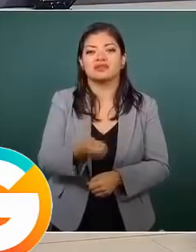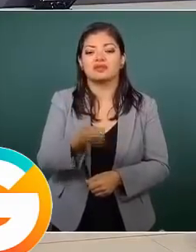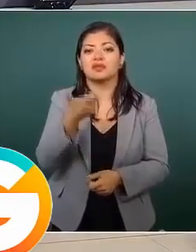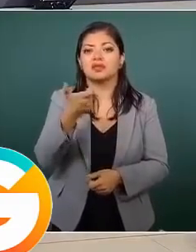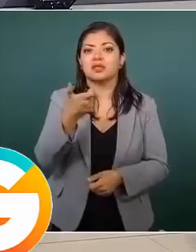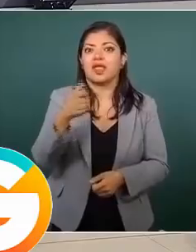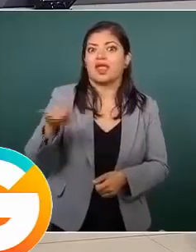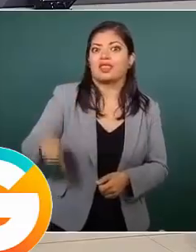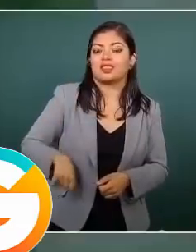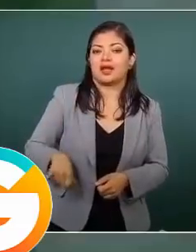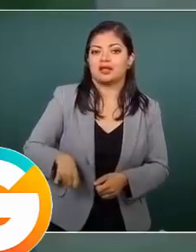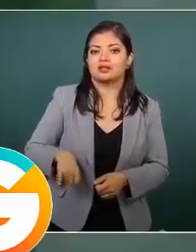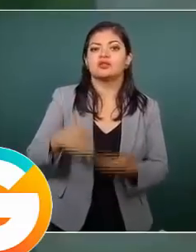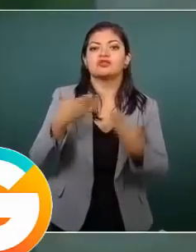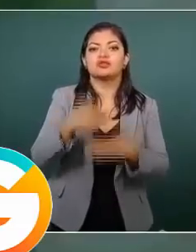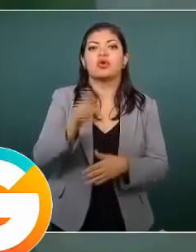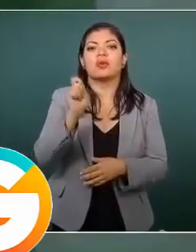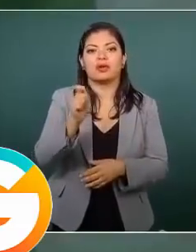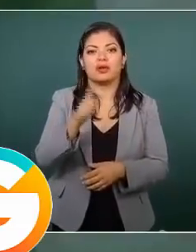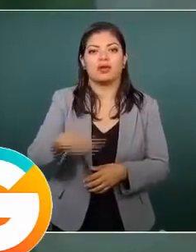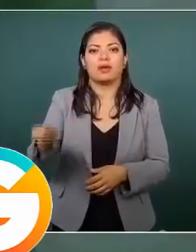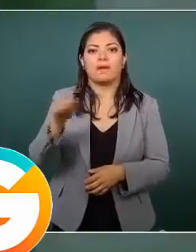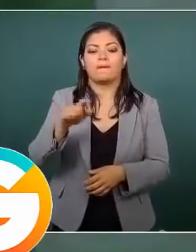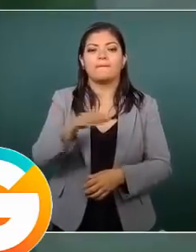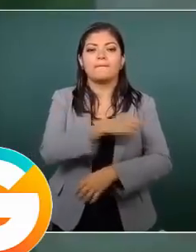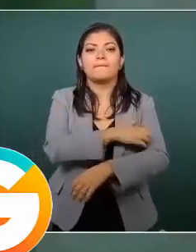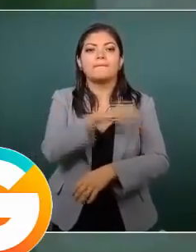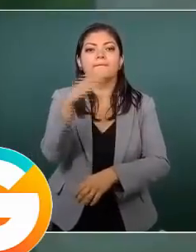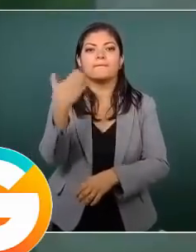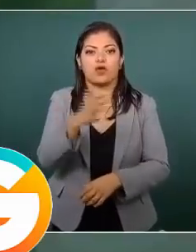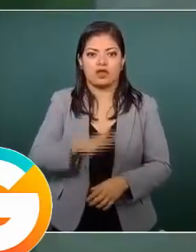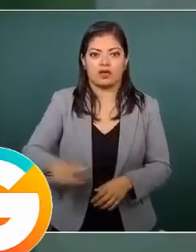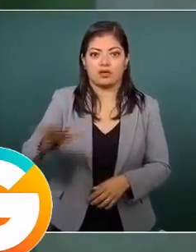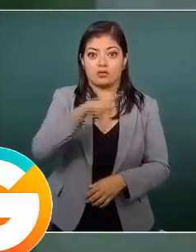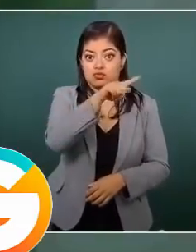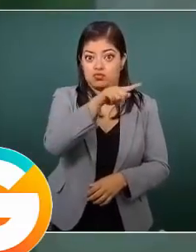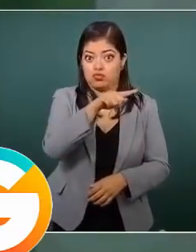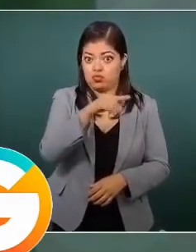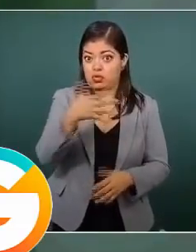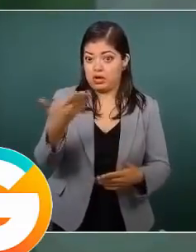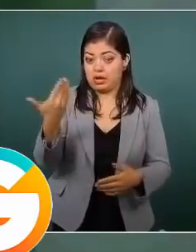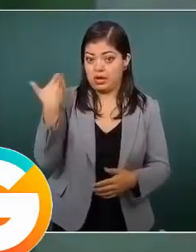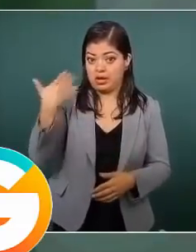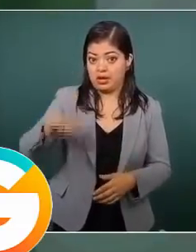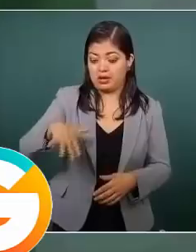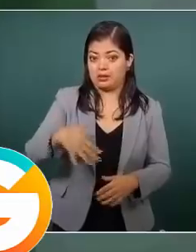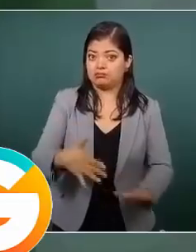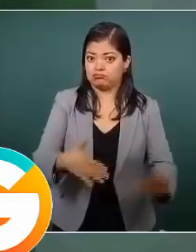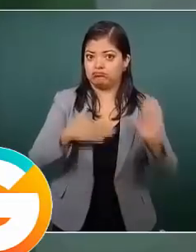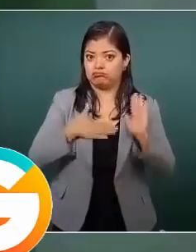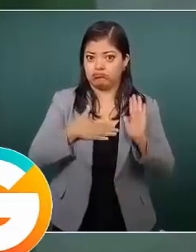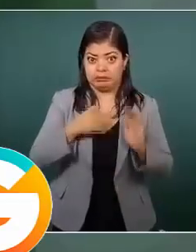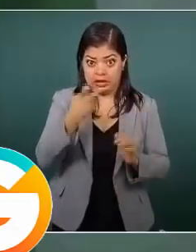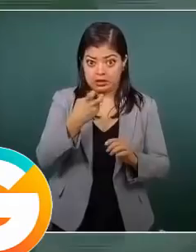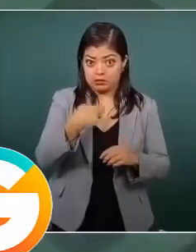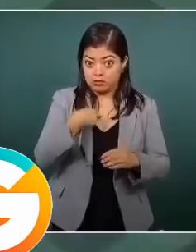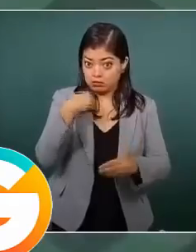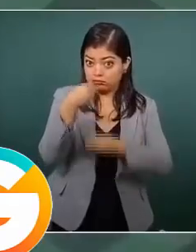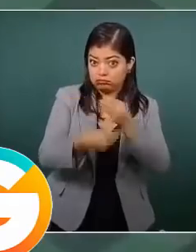económicos que sometieron al poder público. Ese fue su compromiso y ese es el mandato del pueblo. En eso no hay discusión.